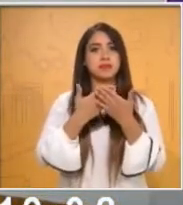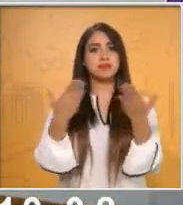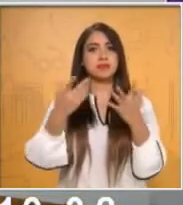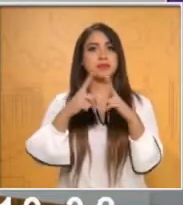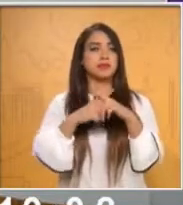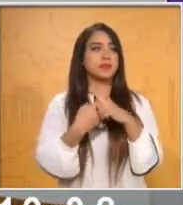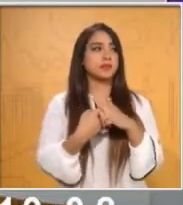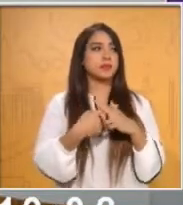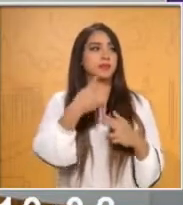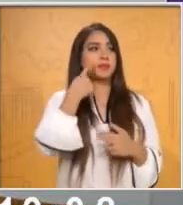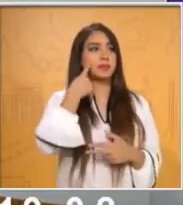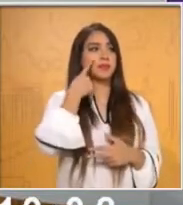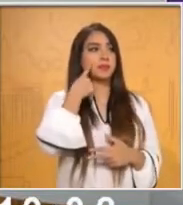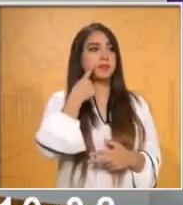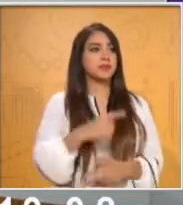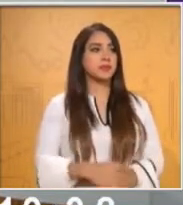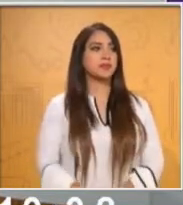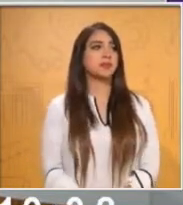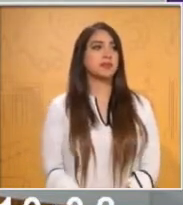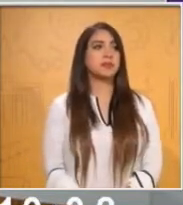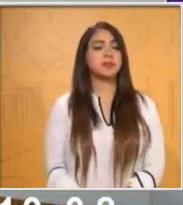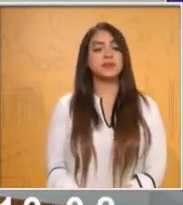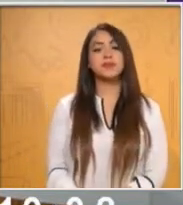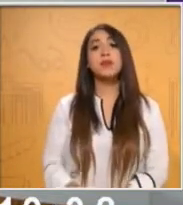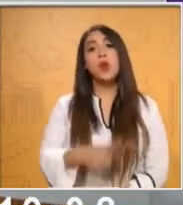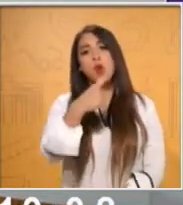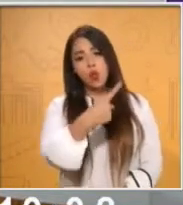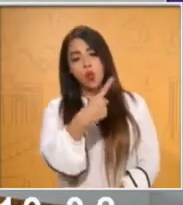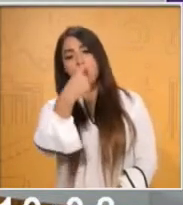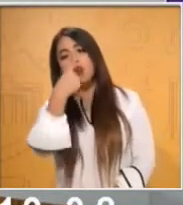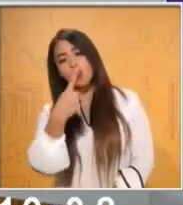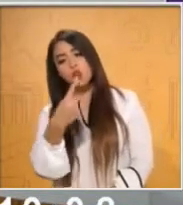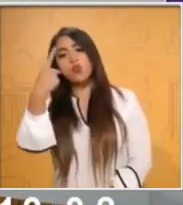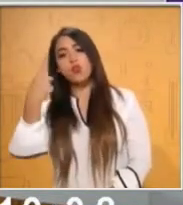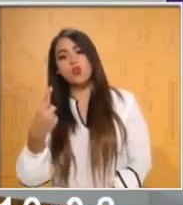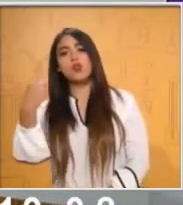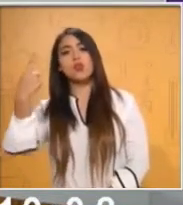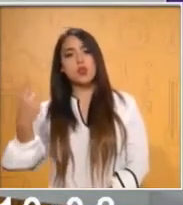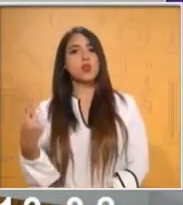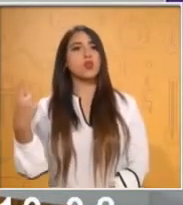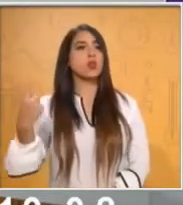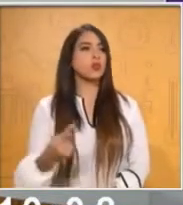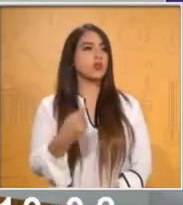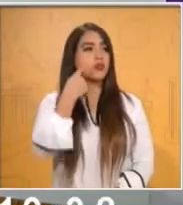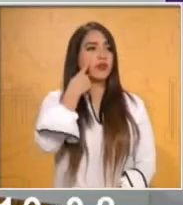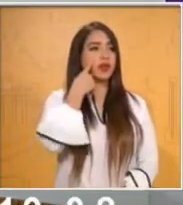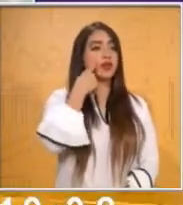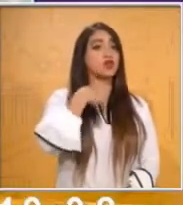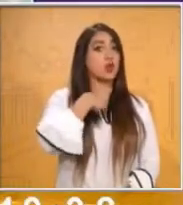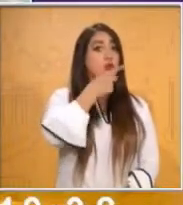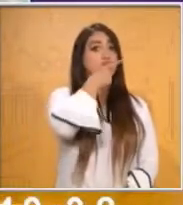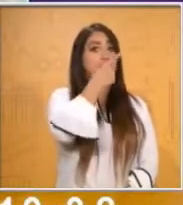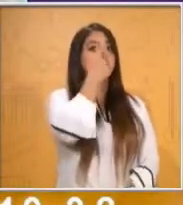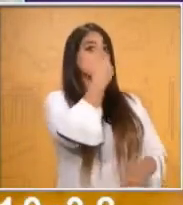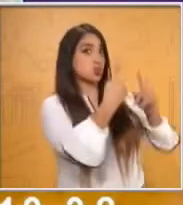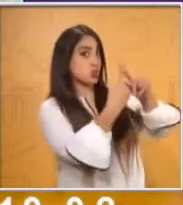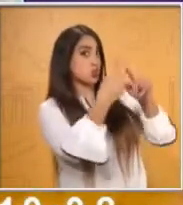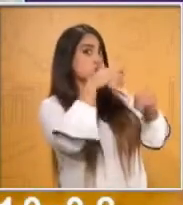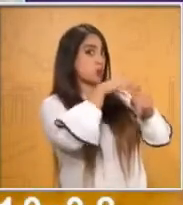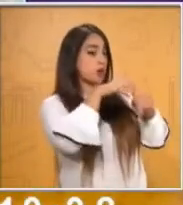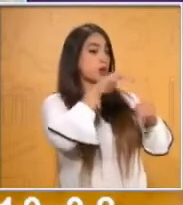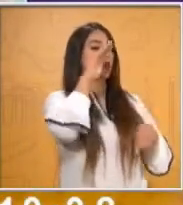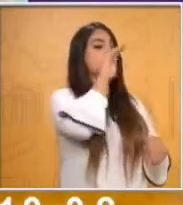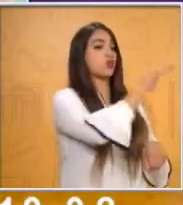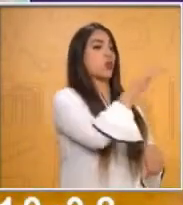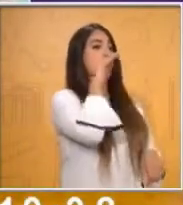con la primer vertiente, que vamos a ir de uno en uno, yo le voy a decir a la maestra un número, voy a tocar su hombro